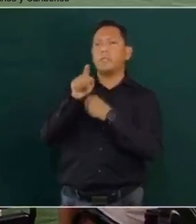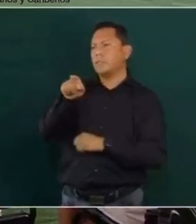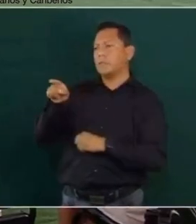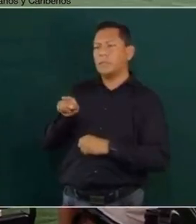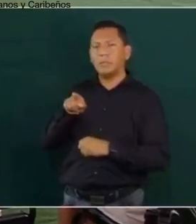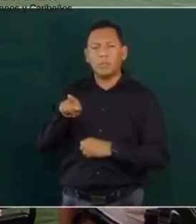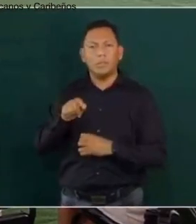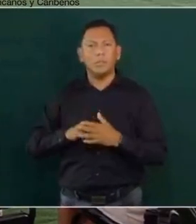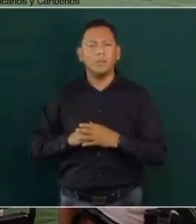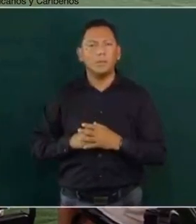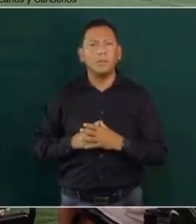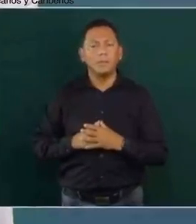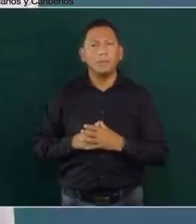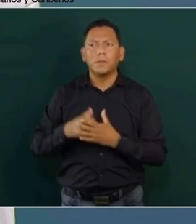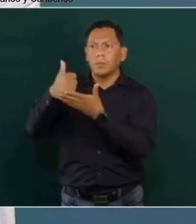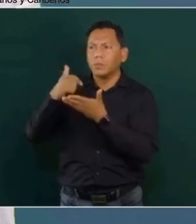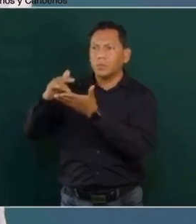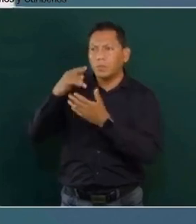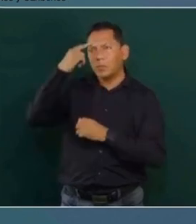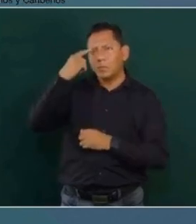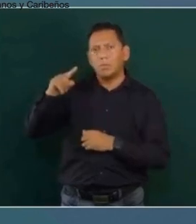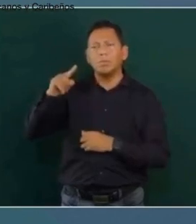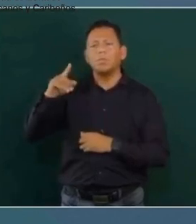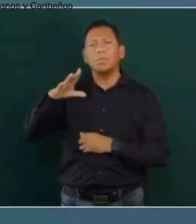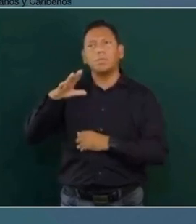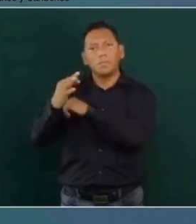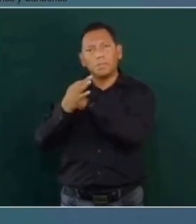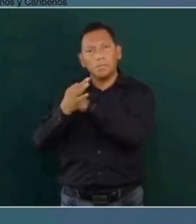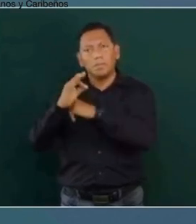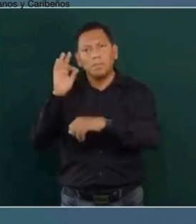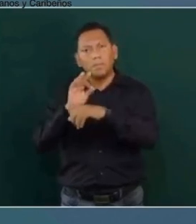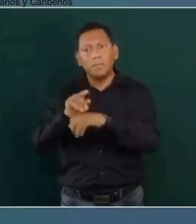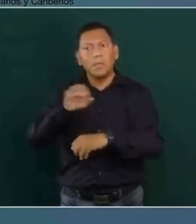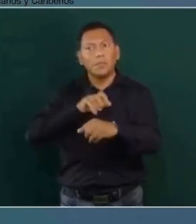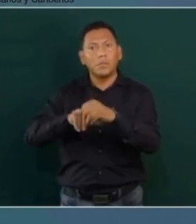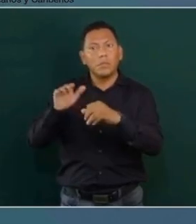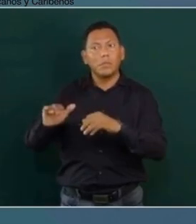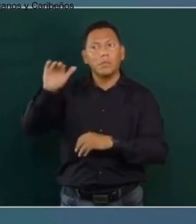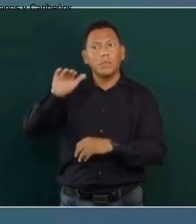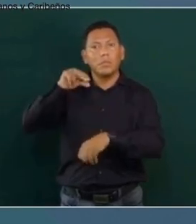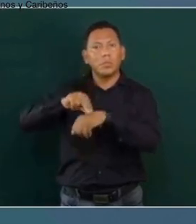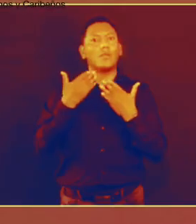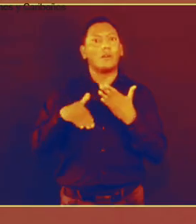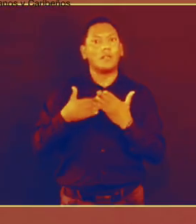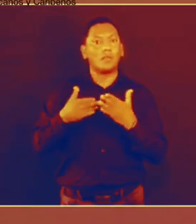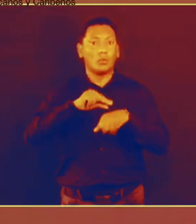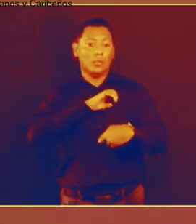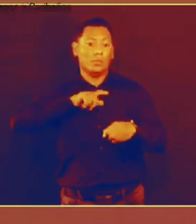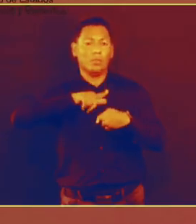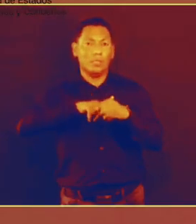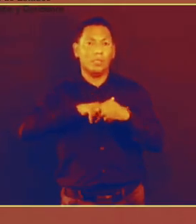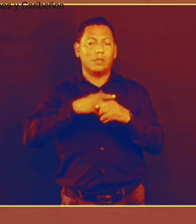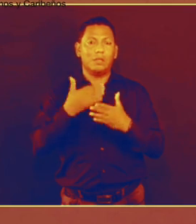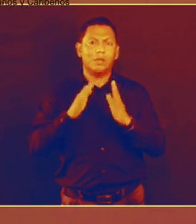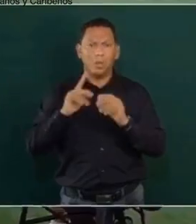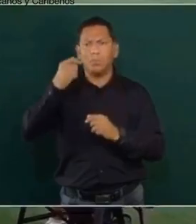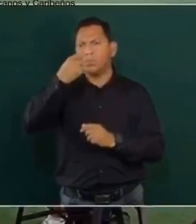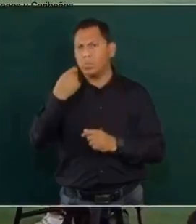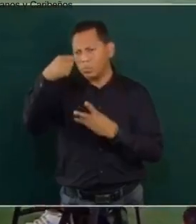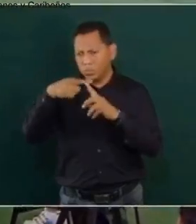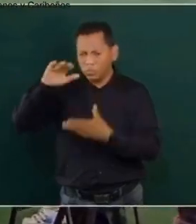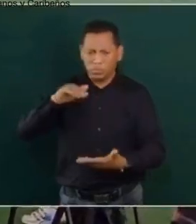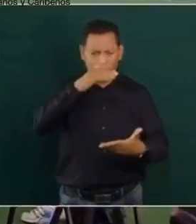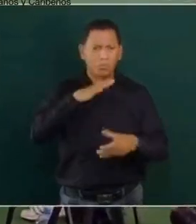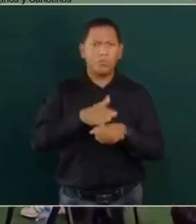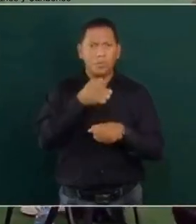están apoyándonos para contar con médicos, con especialistas, como es el caso en particular de Cuba. Ya resolvimos el problema del abasto de medicamentos, nos